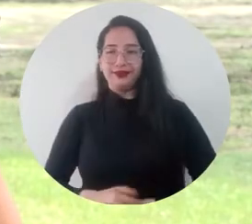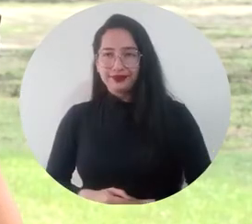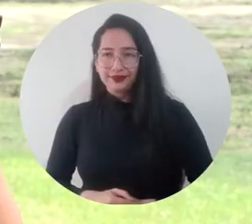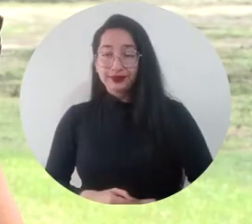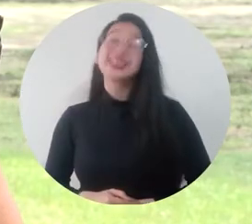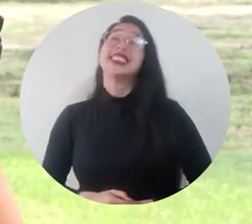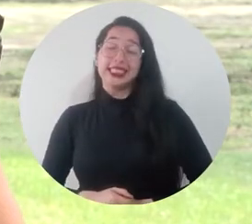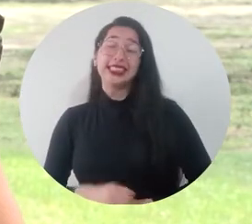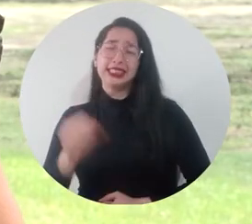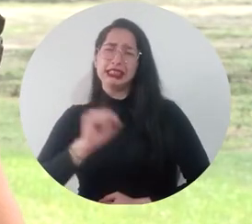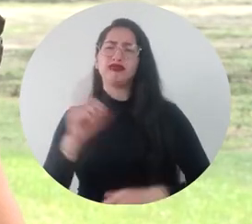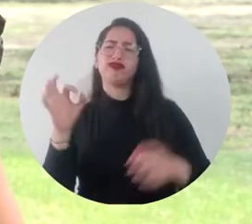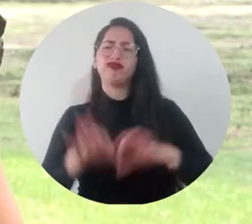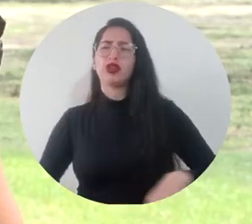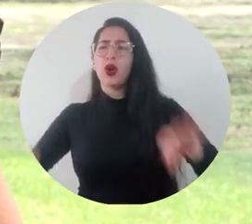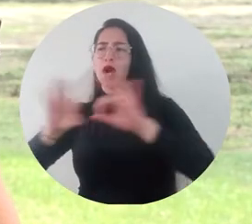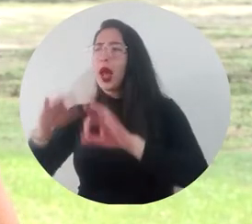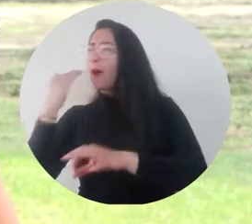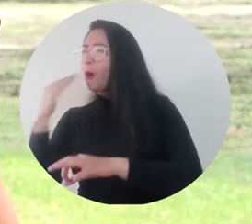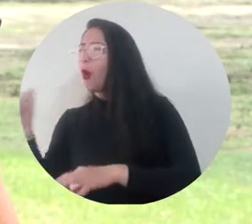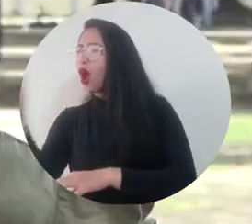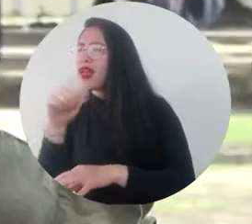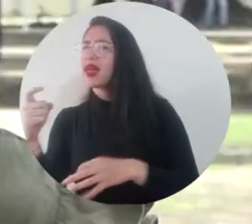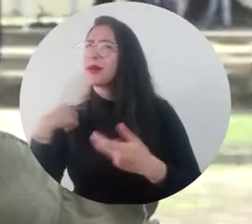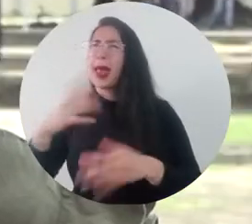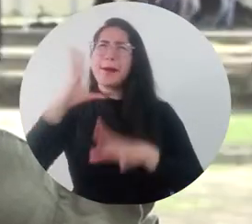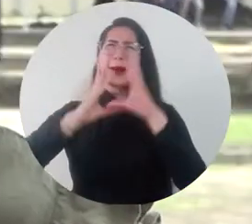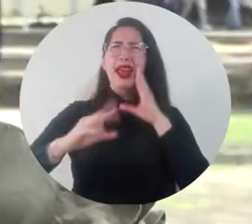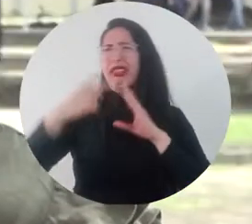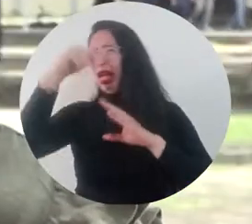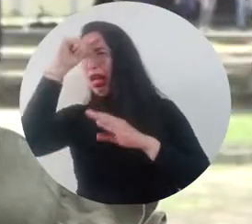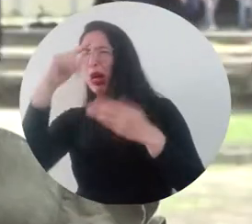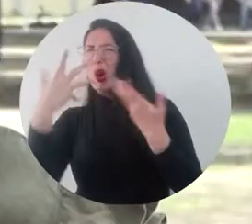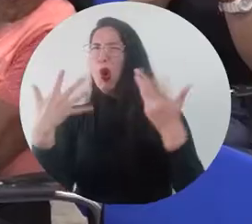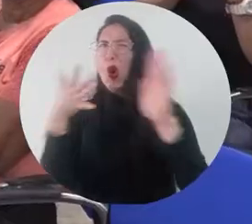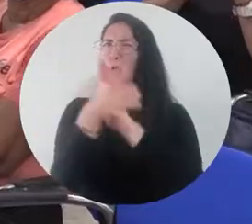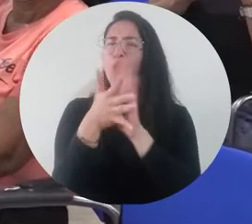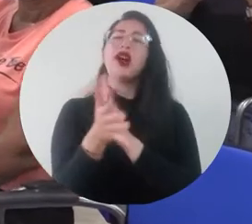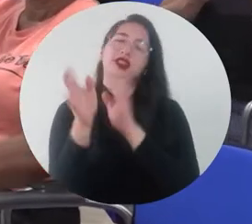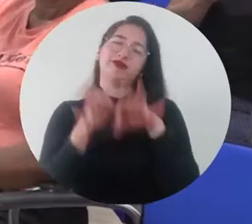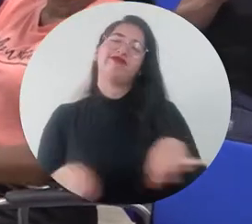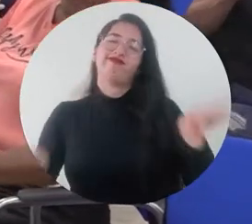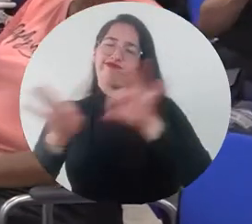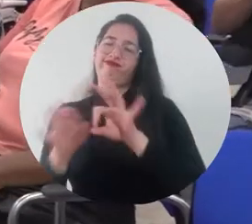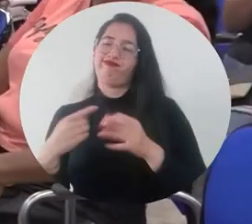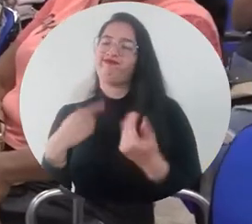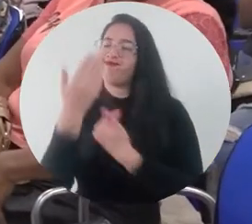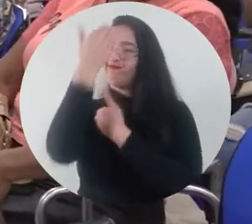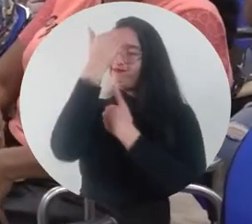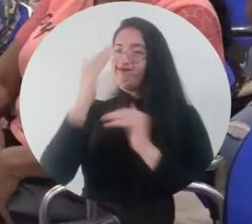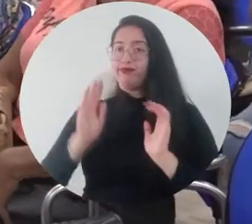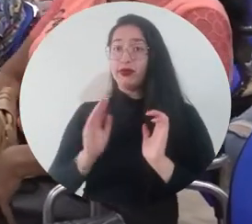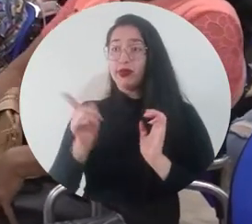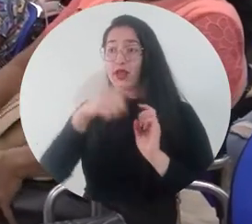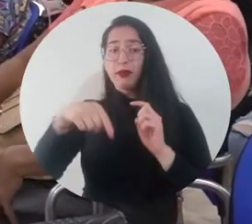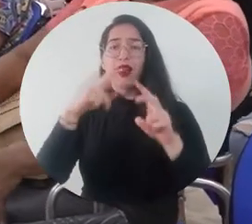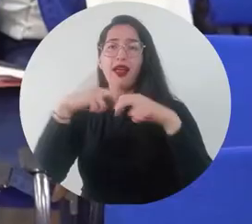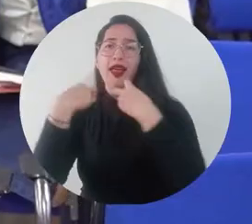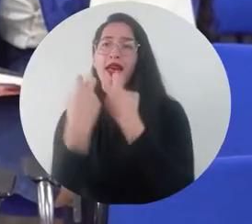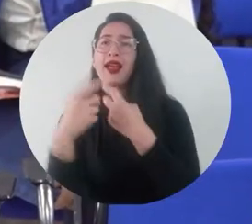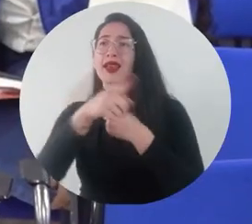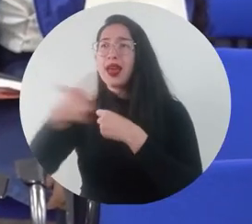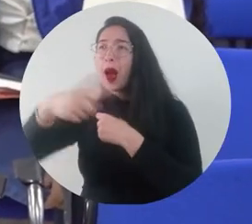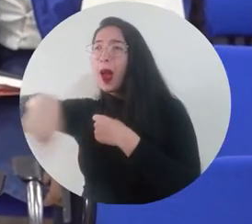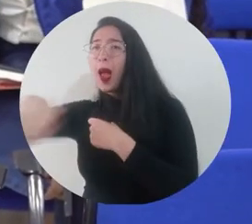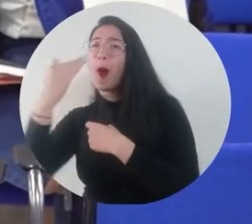que estas mujeres puedan hablar, puedan decir lo que les pasó De igual forma se exaltó el acompañamiento de la alma mater